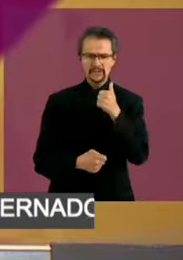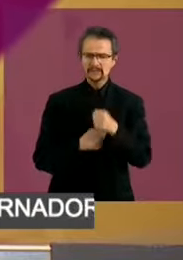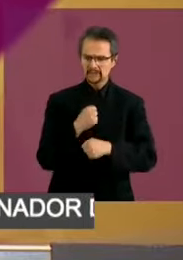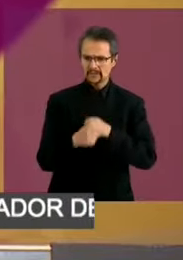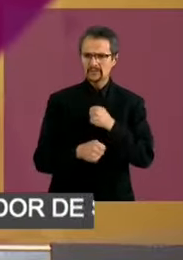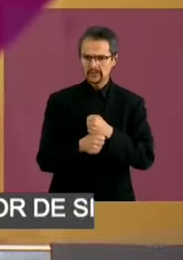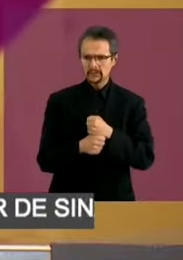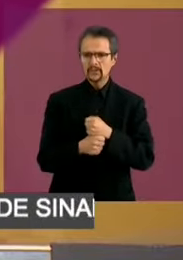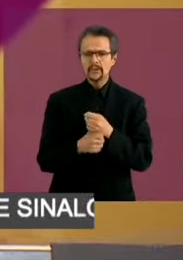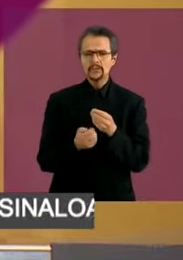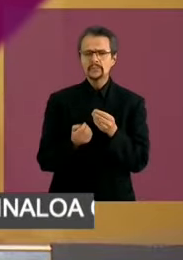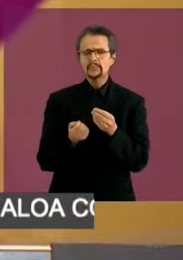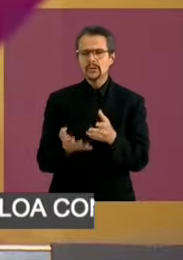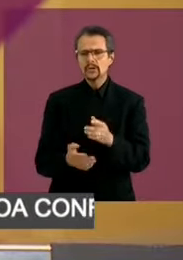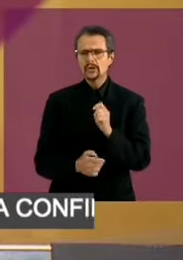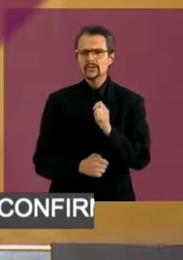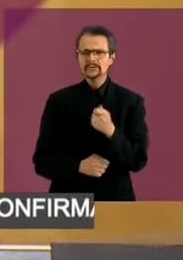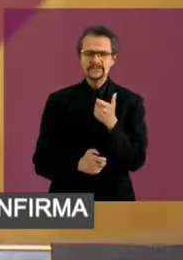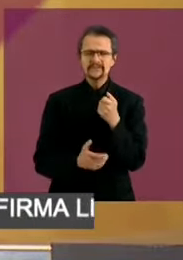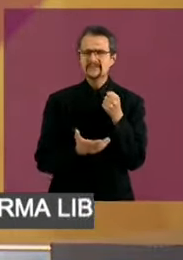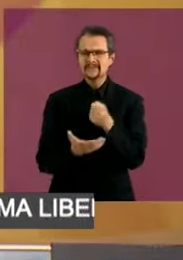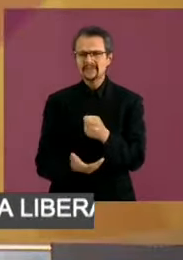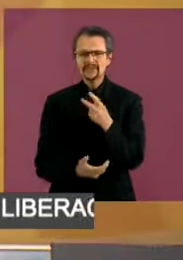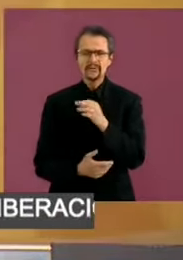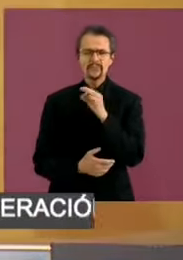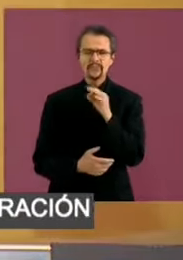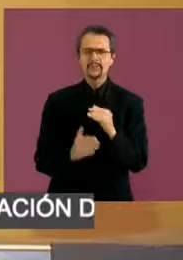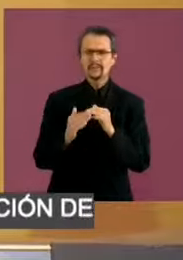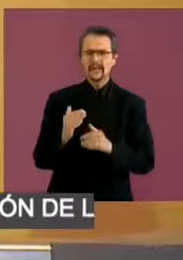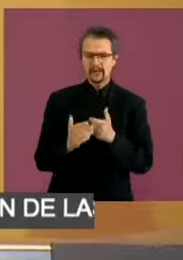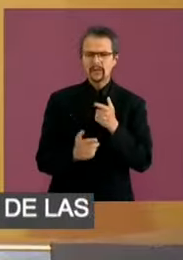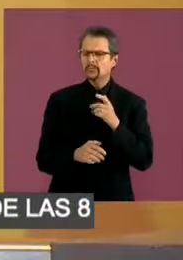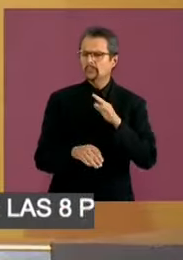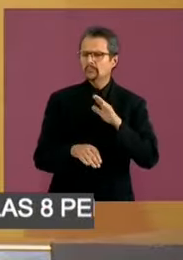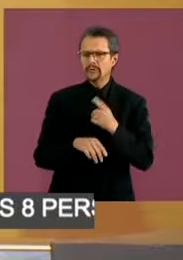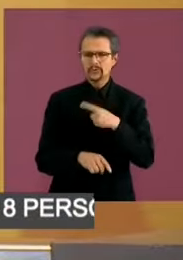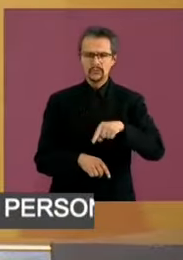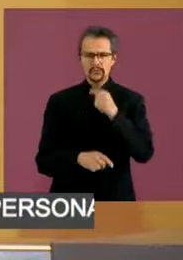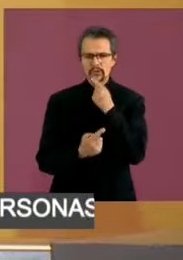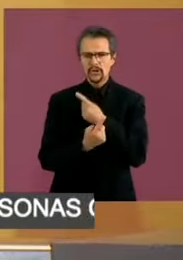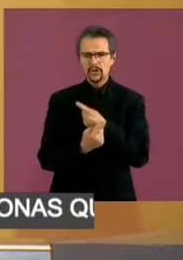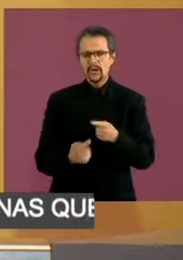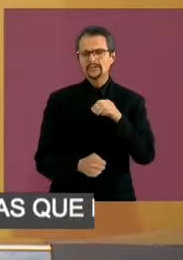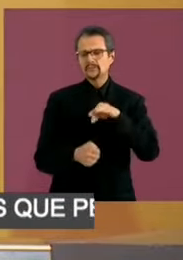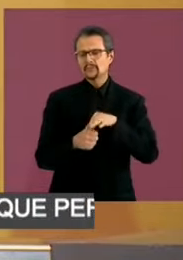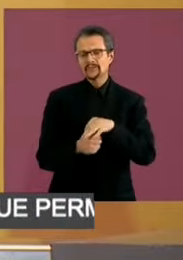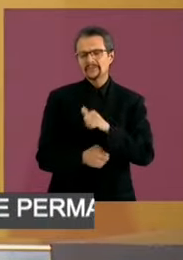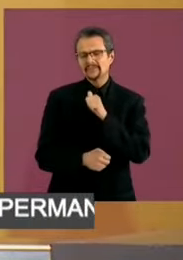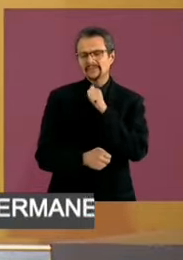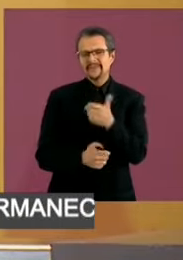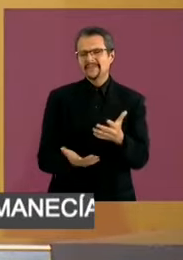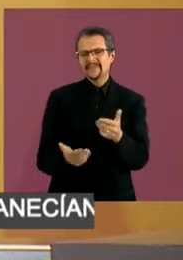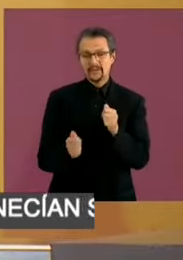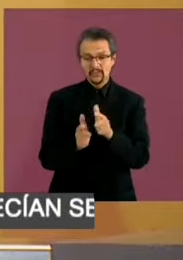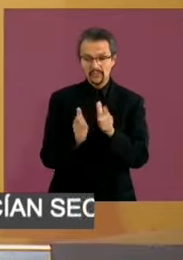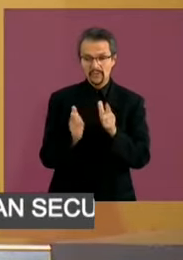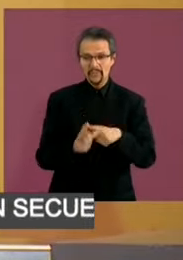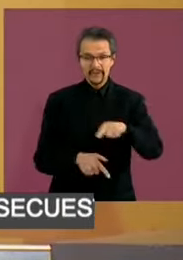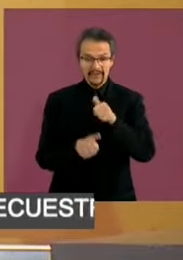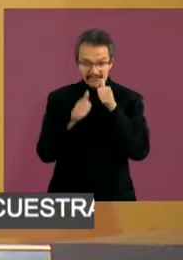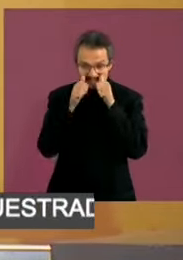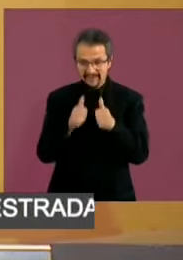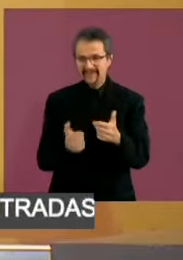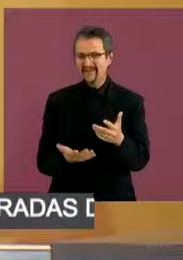2% del presupuesto. Esto es sencillamente porque no votan. Por eso nosotros vamos a poner a las niñas y a los niños en el centro.